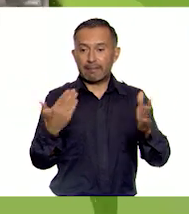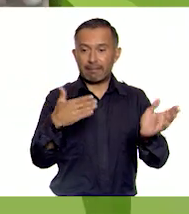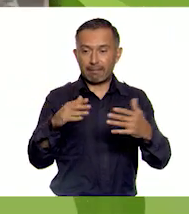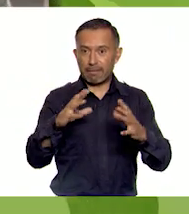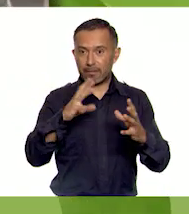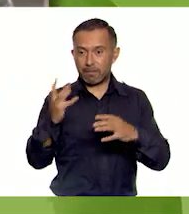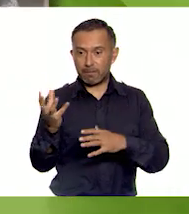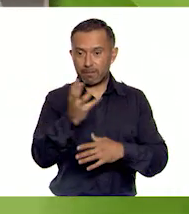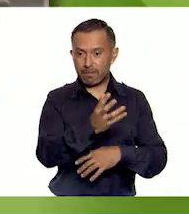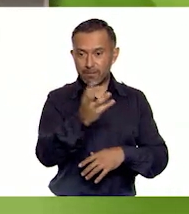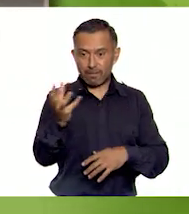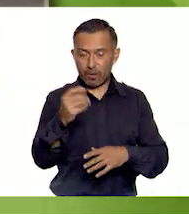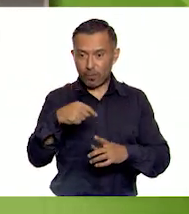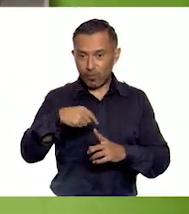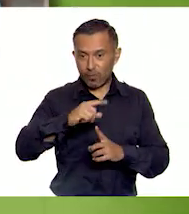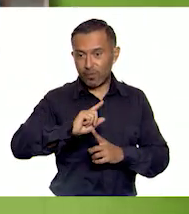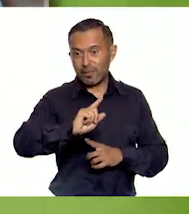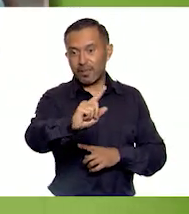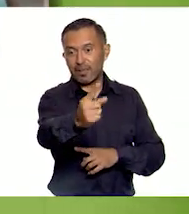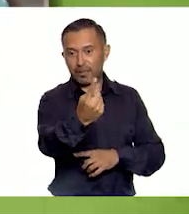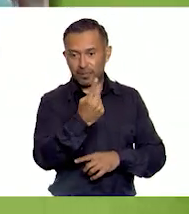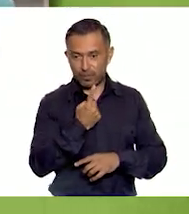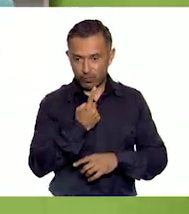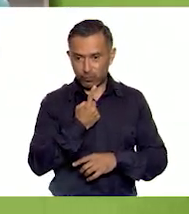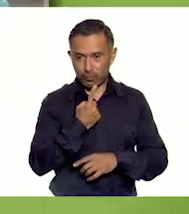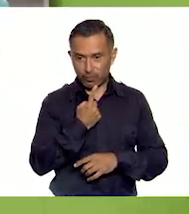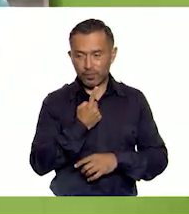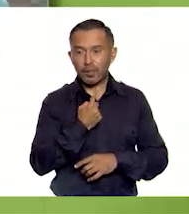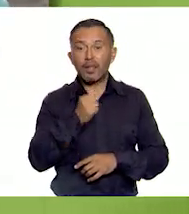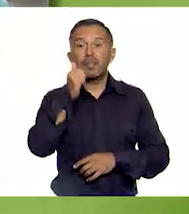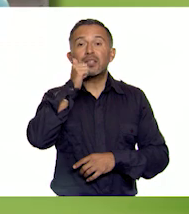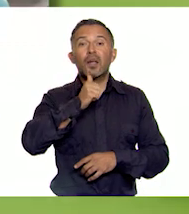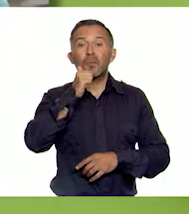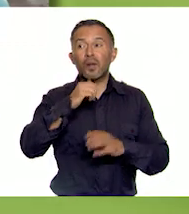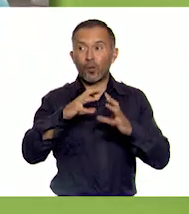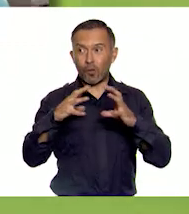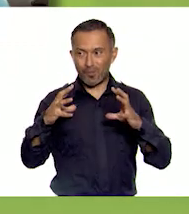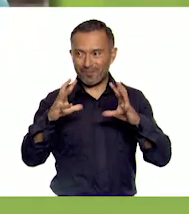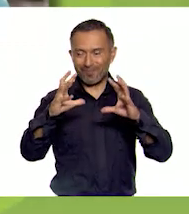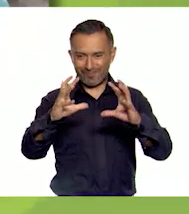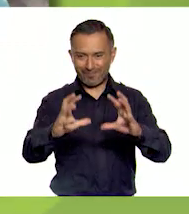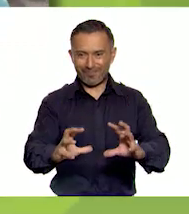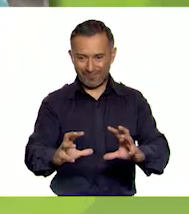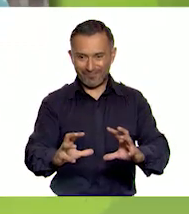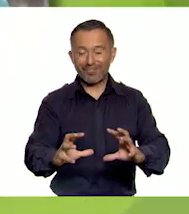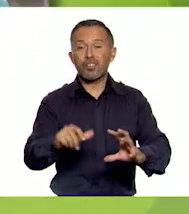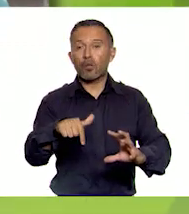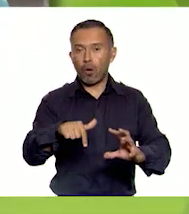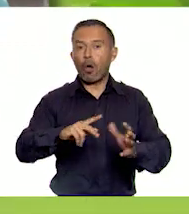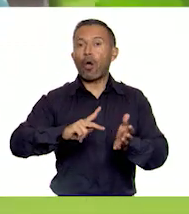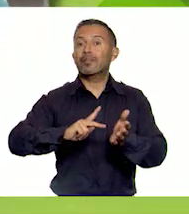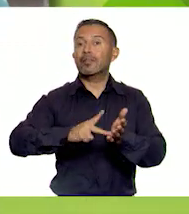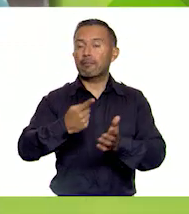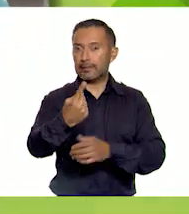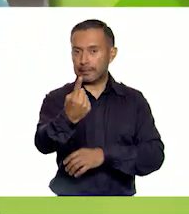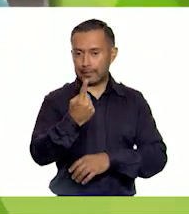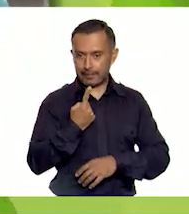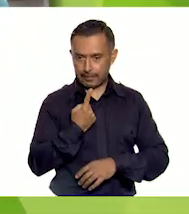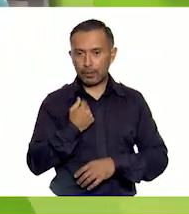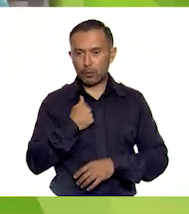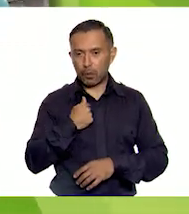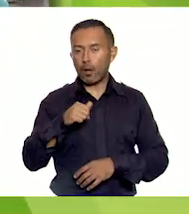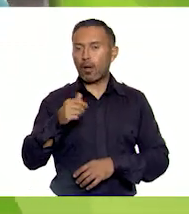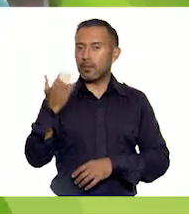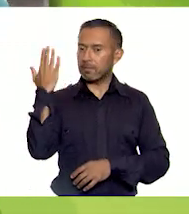de ir y de regreso. Coloco siempre mi globo donde lo tomé. Voy a regresar. Ahora voy a hacer zigzag de